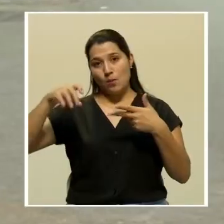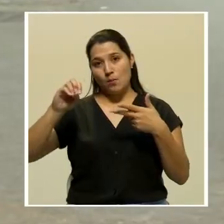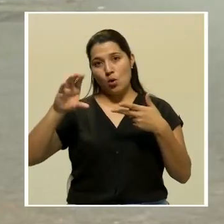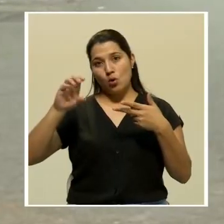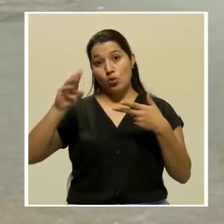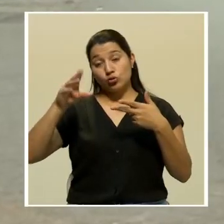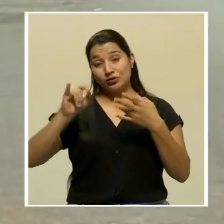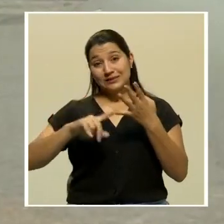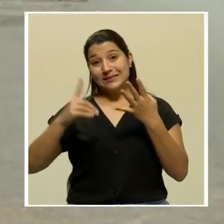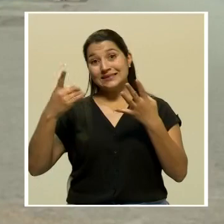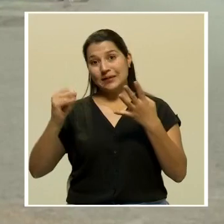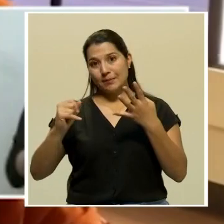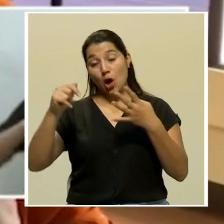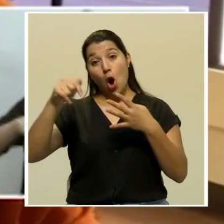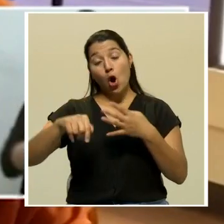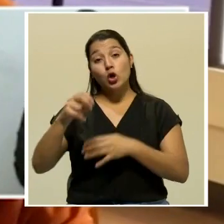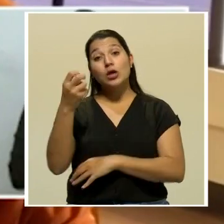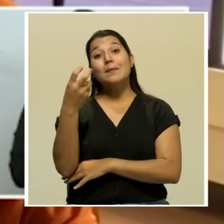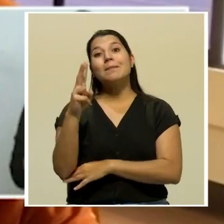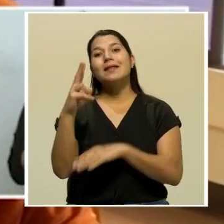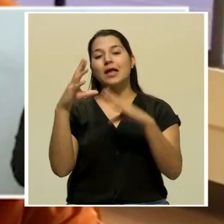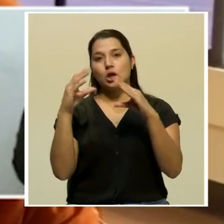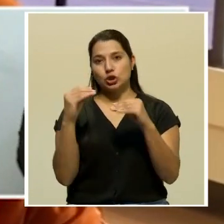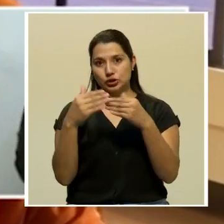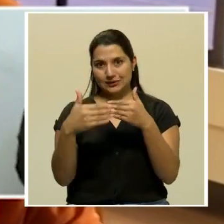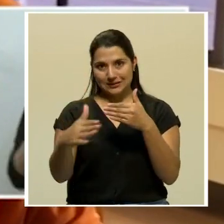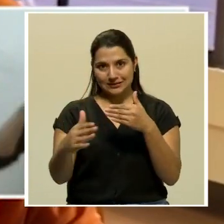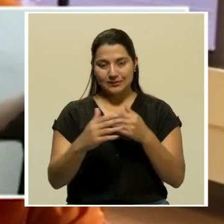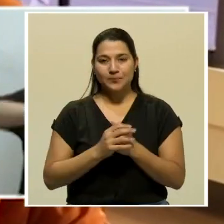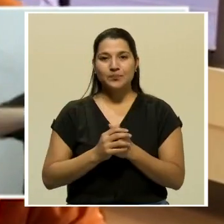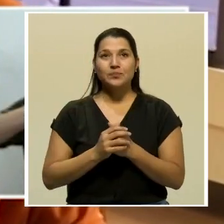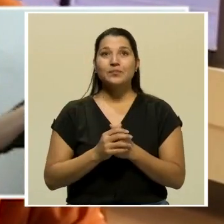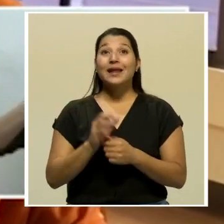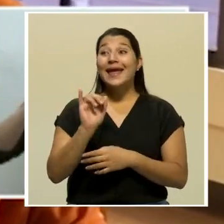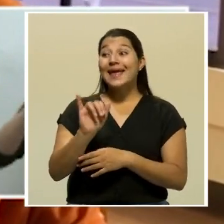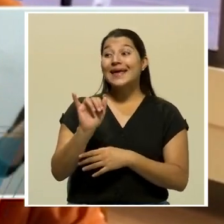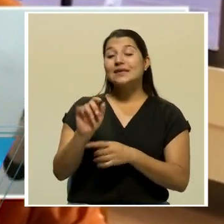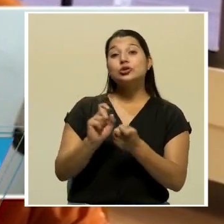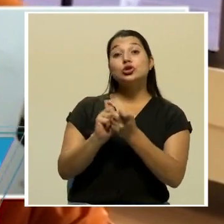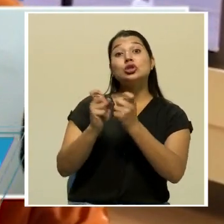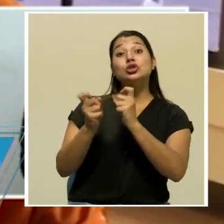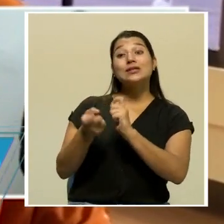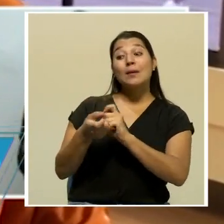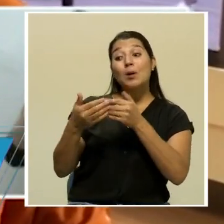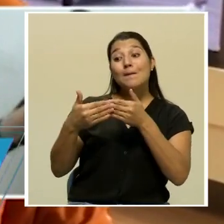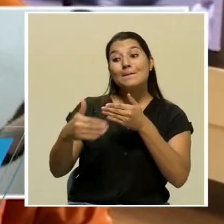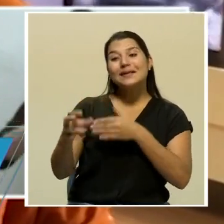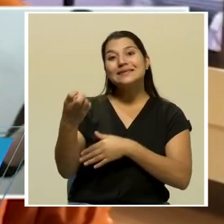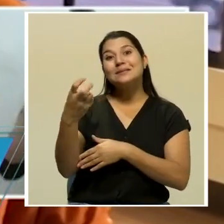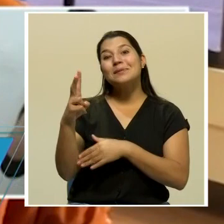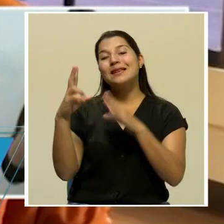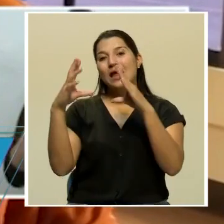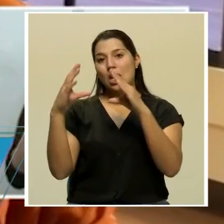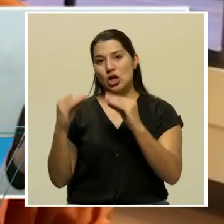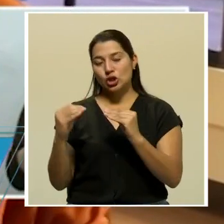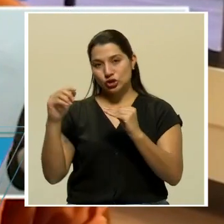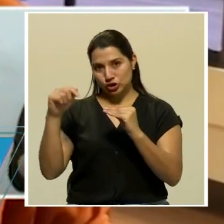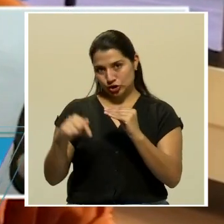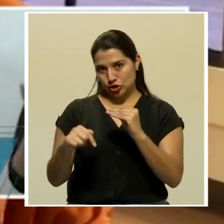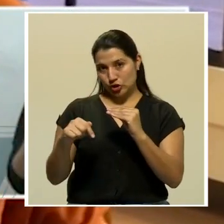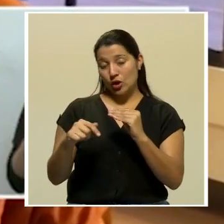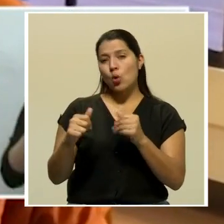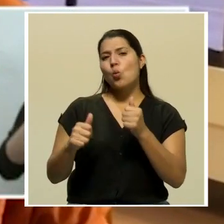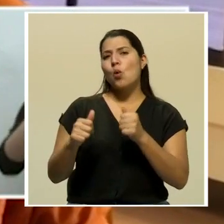de hoy a la medianoche. Estos cambios serán efectivos a partir de la medianoche de hoy y corresponden a los siguientes